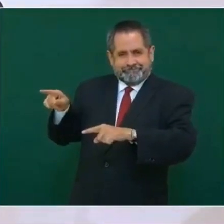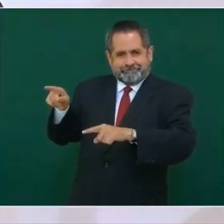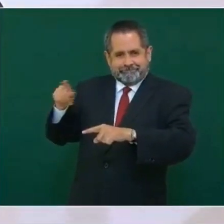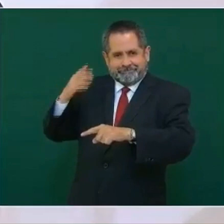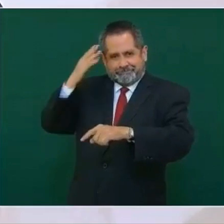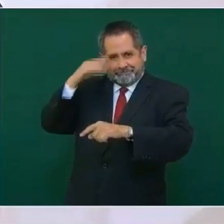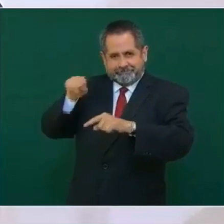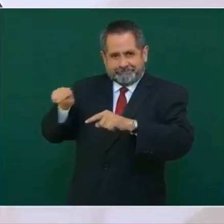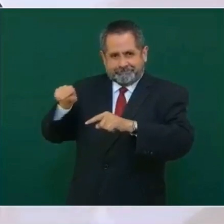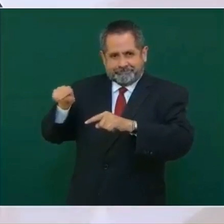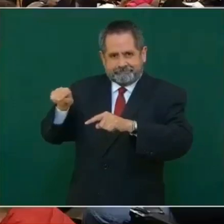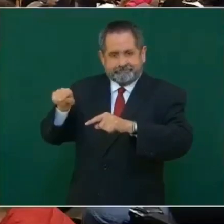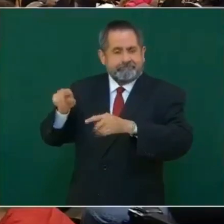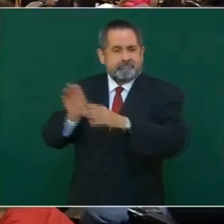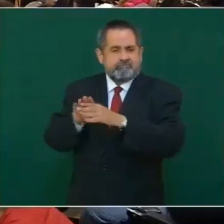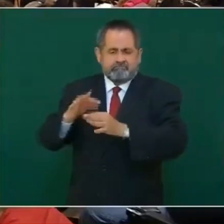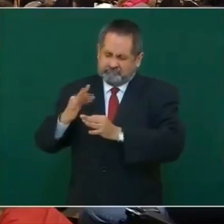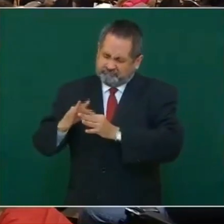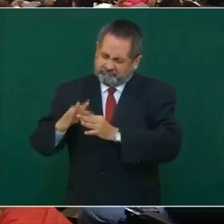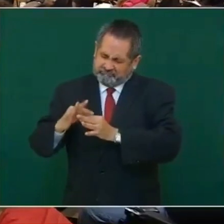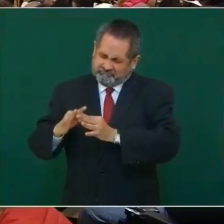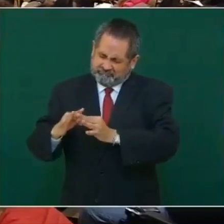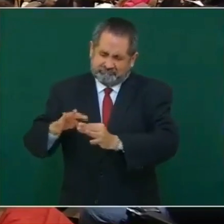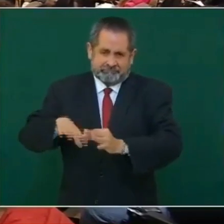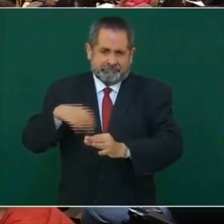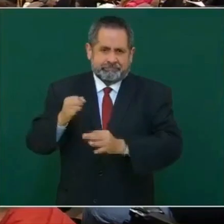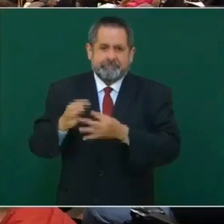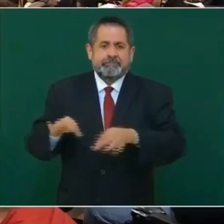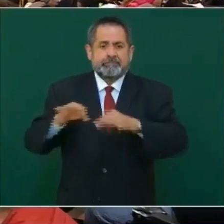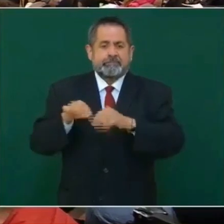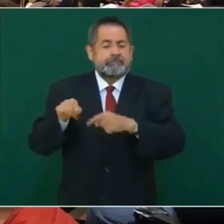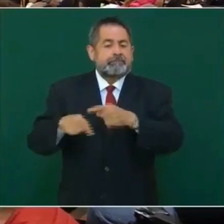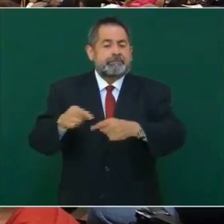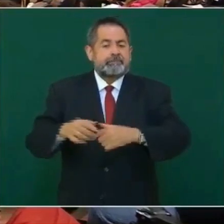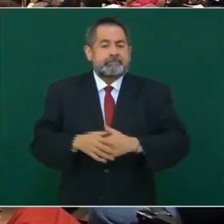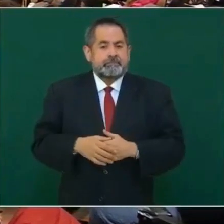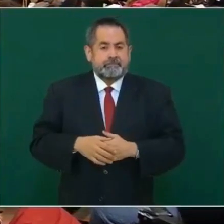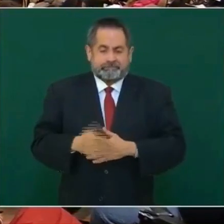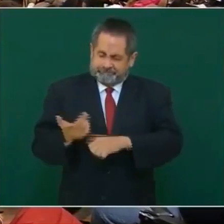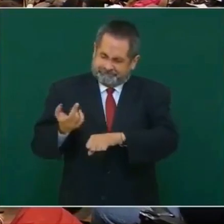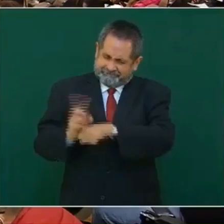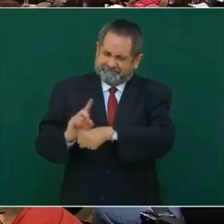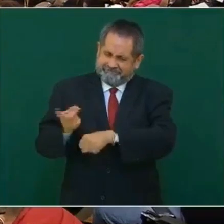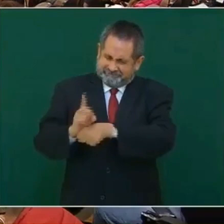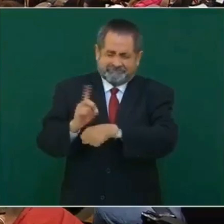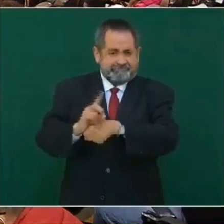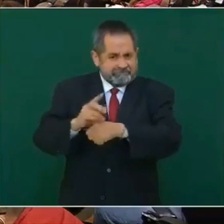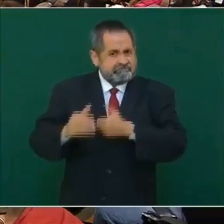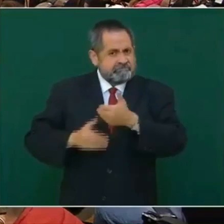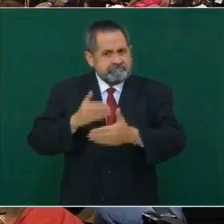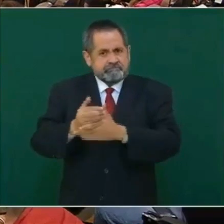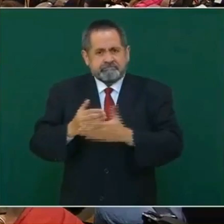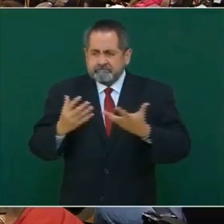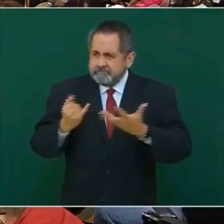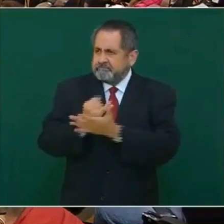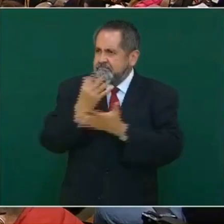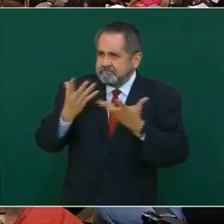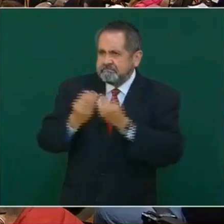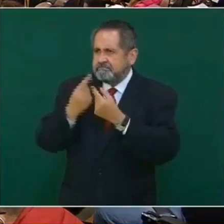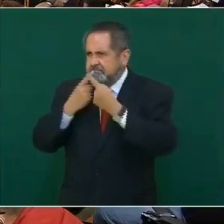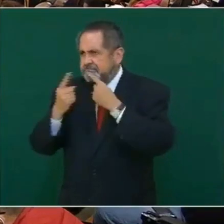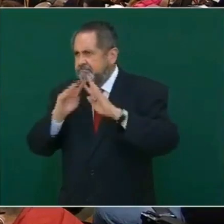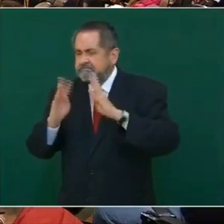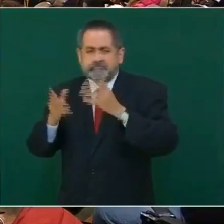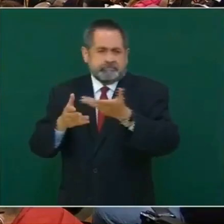la perseverancia es fundamental, y que todos los días estemos atendiendo los